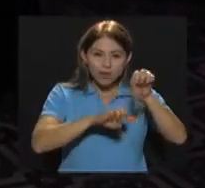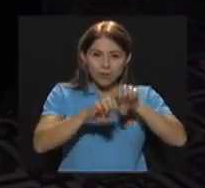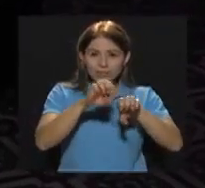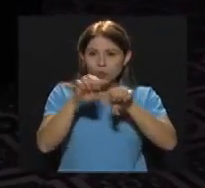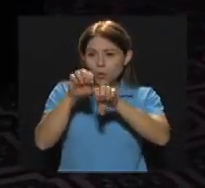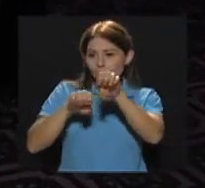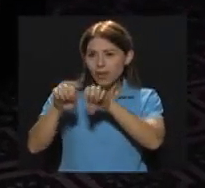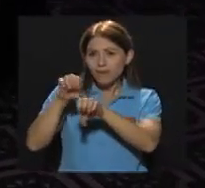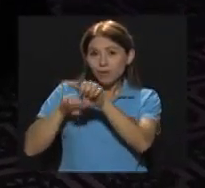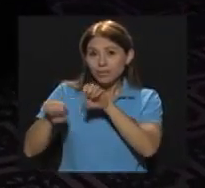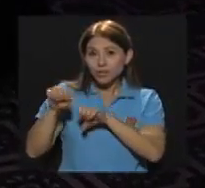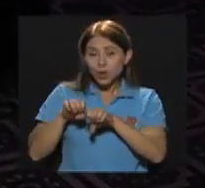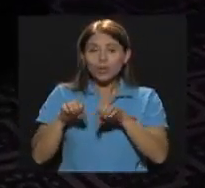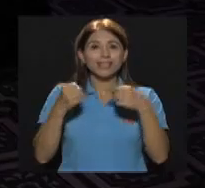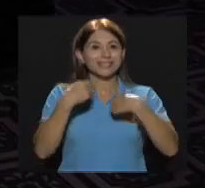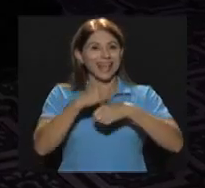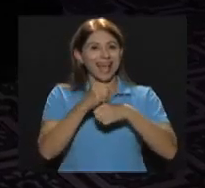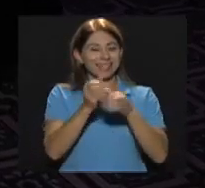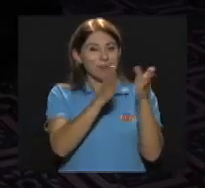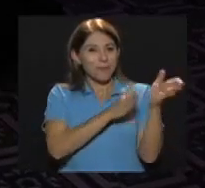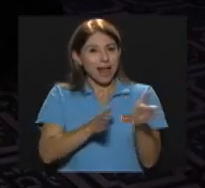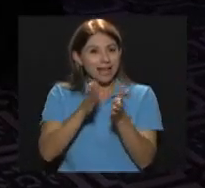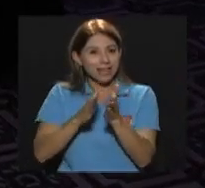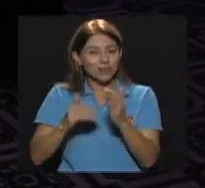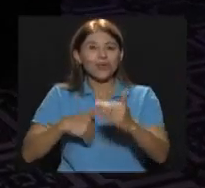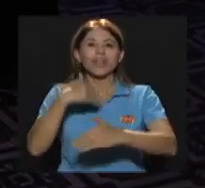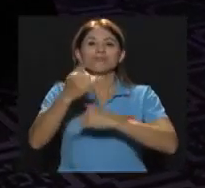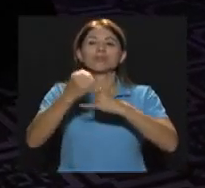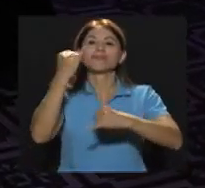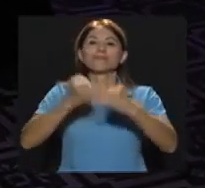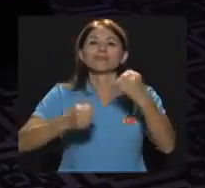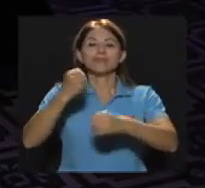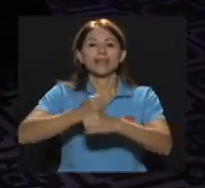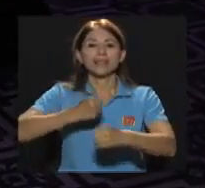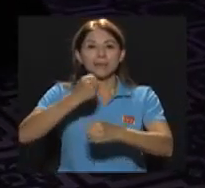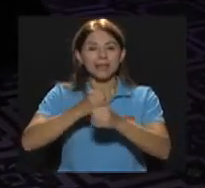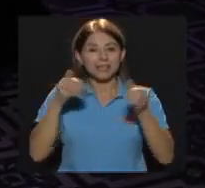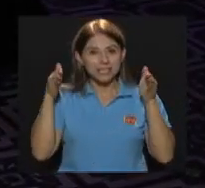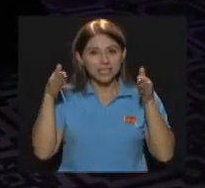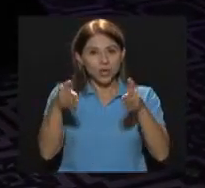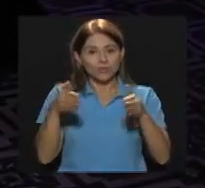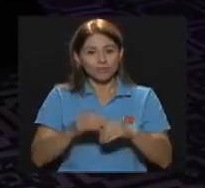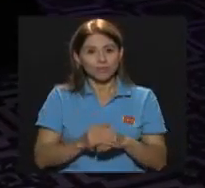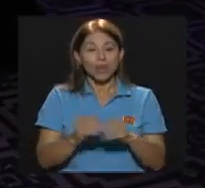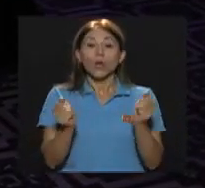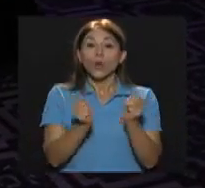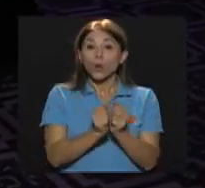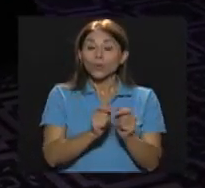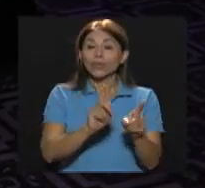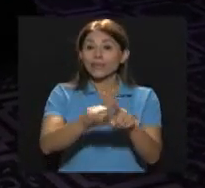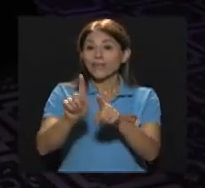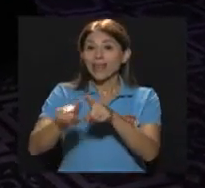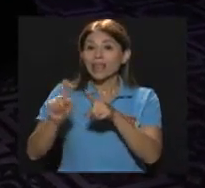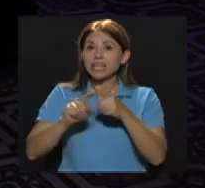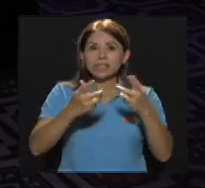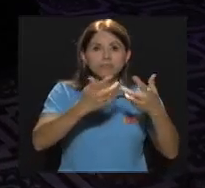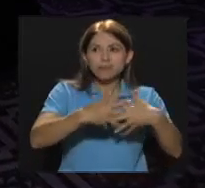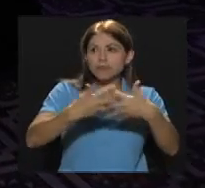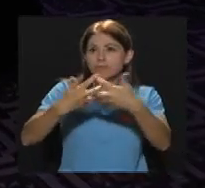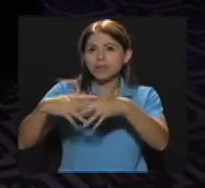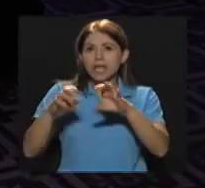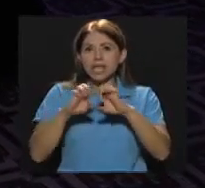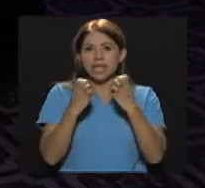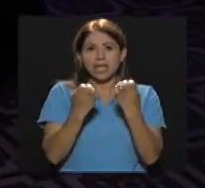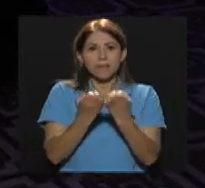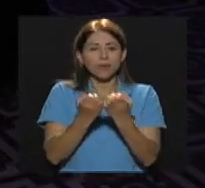casos Se logra hacer una planeación y finalmente una intervención Mediante una serie de dispositivos